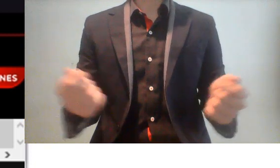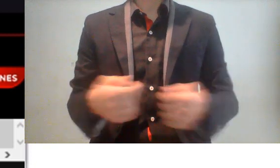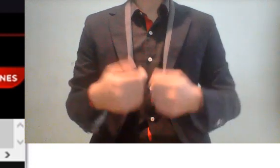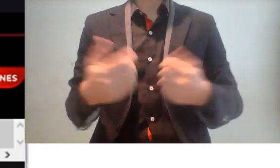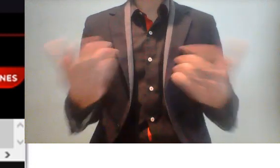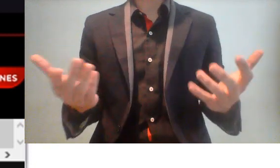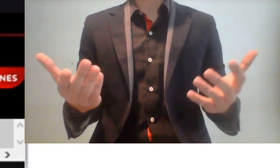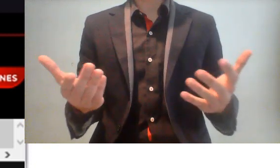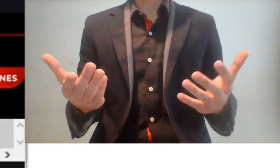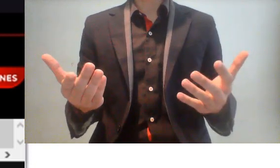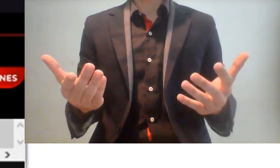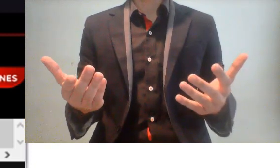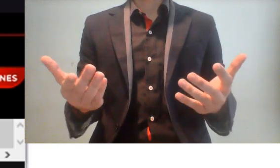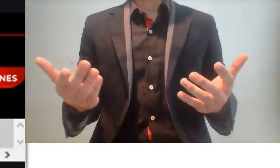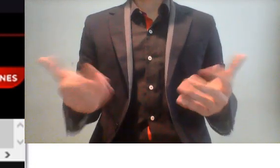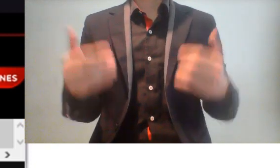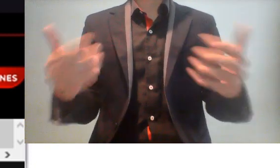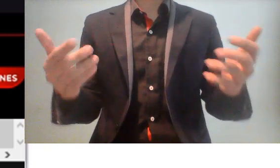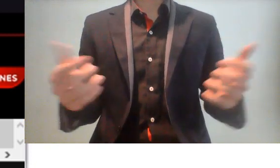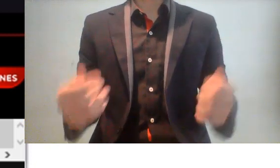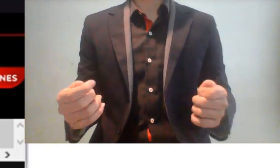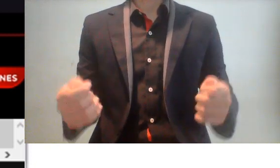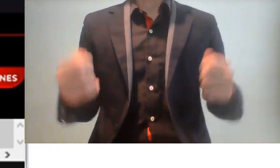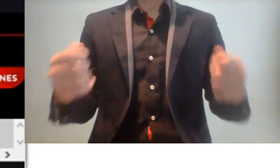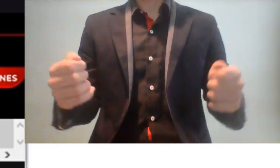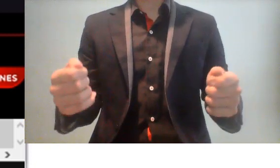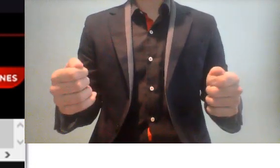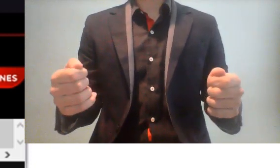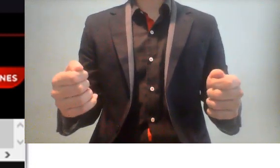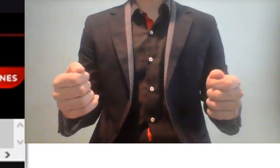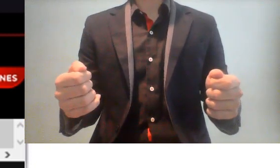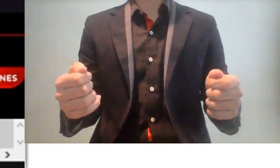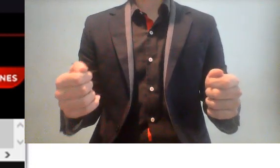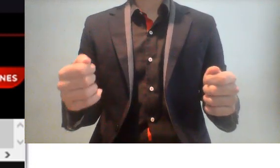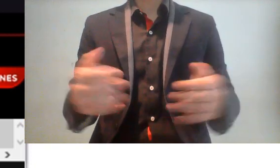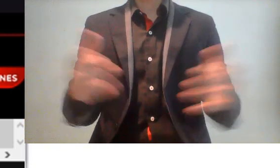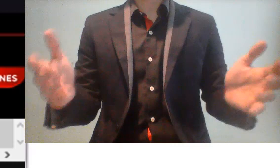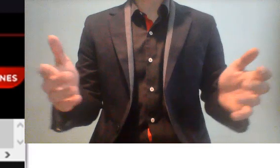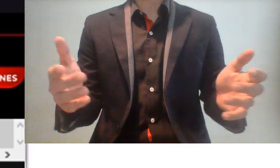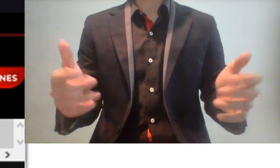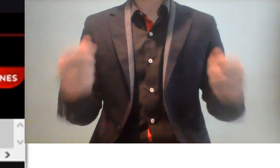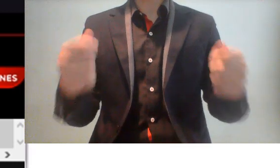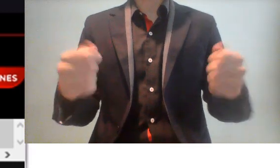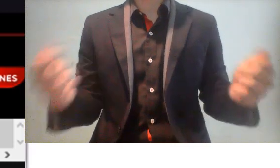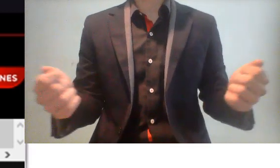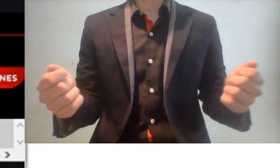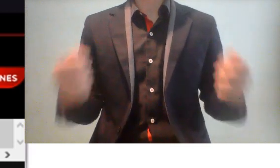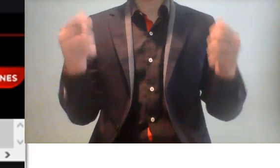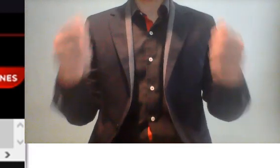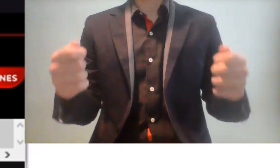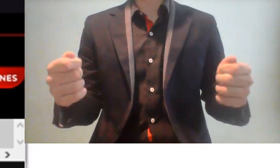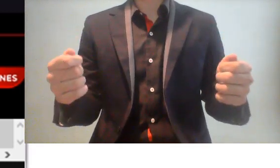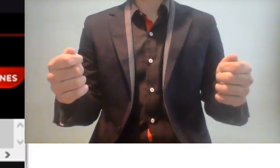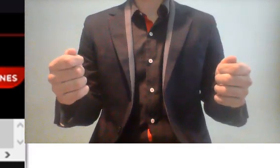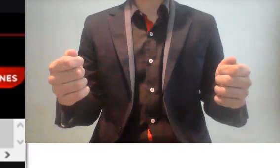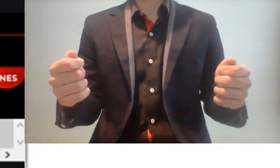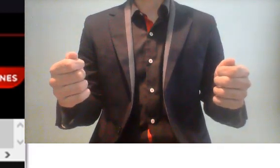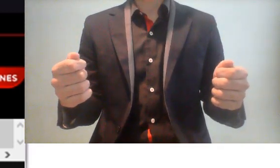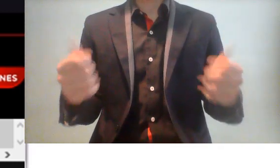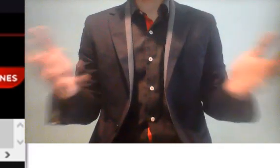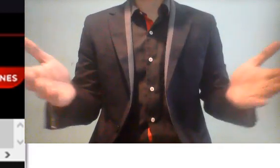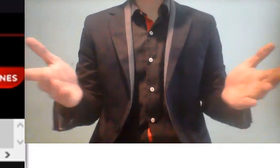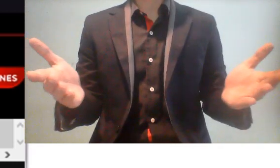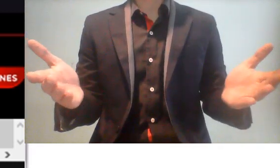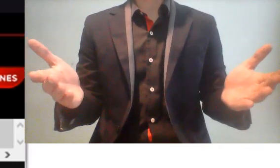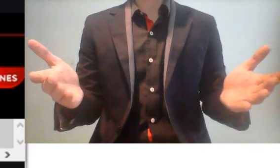población en general no recibe un beneficio. Les pondría un ejemplo, si realmente estos recursos que están en fideicomisos fueran para la gente y los destinaron para la gente,